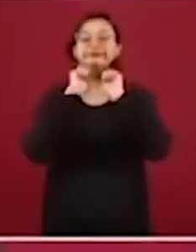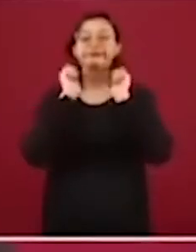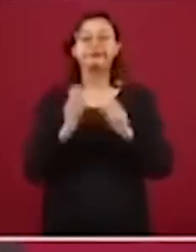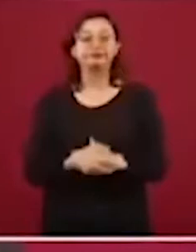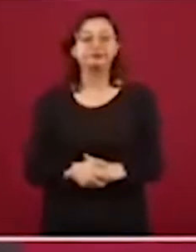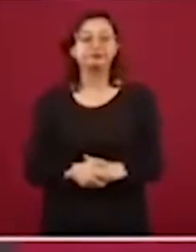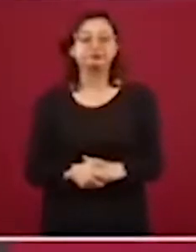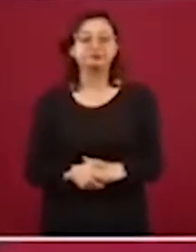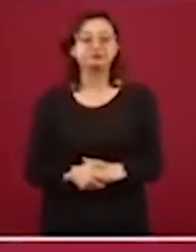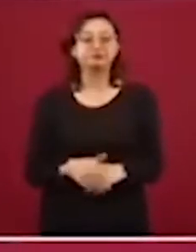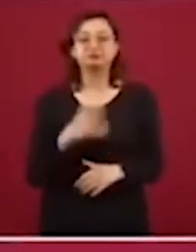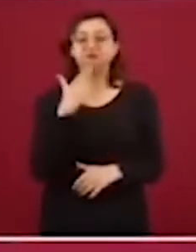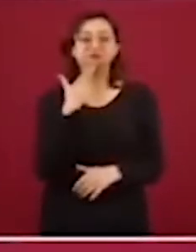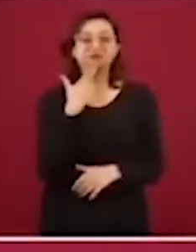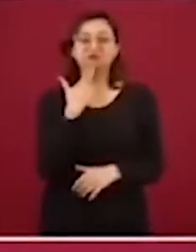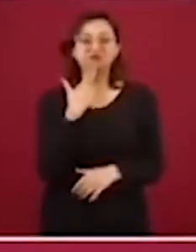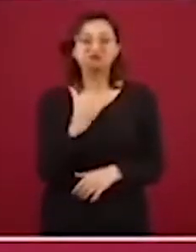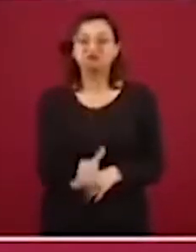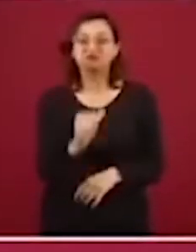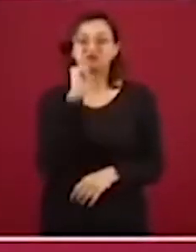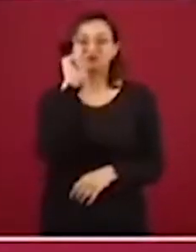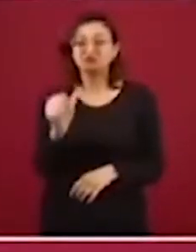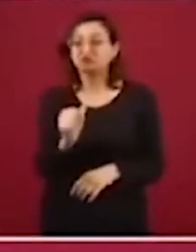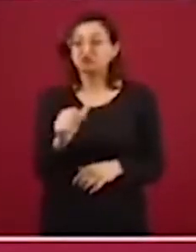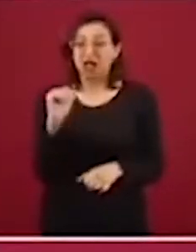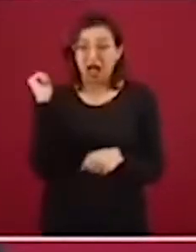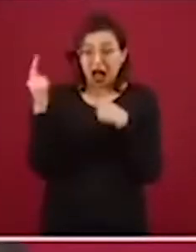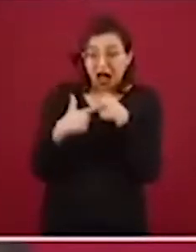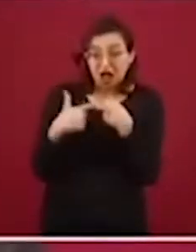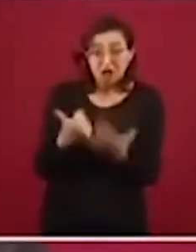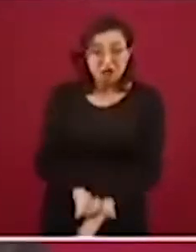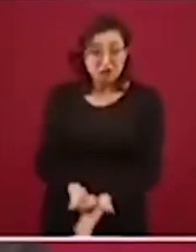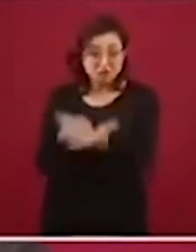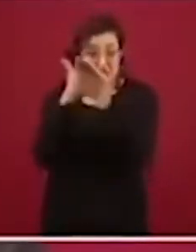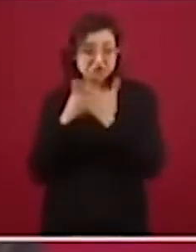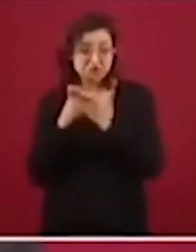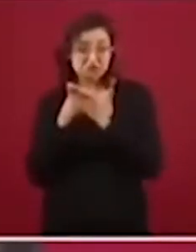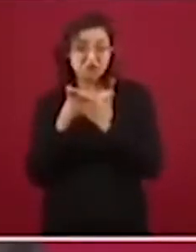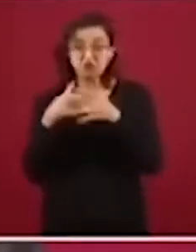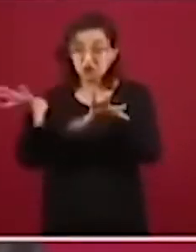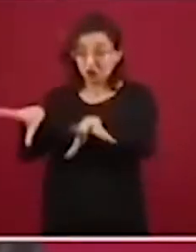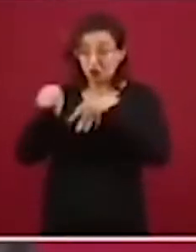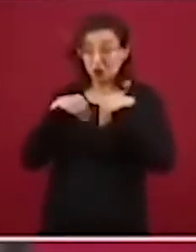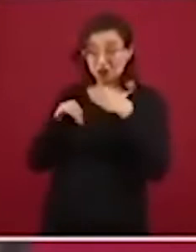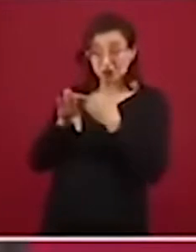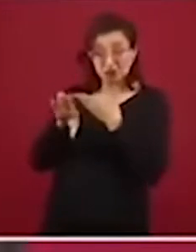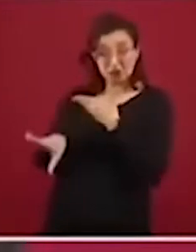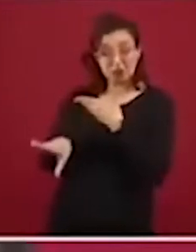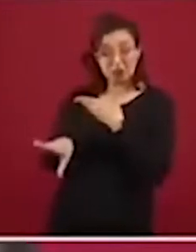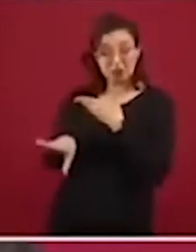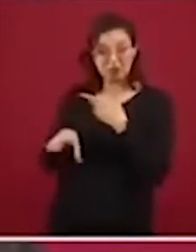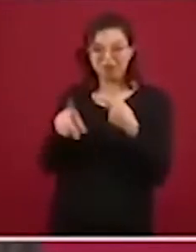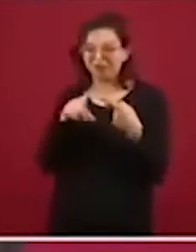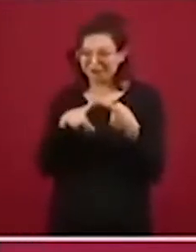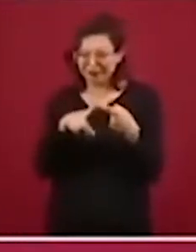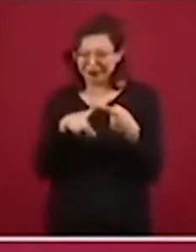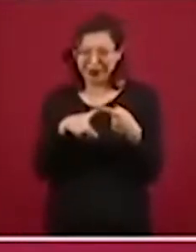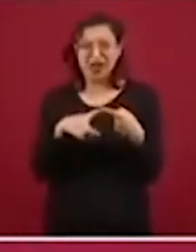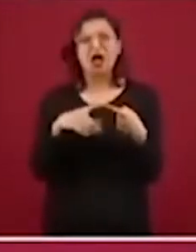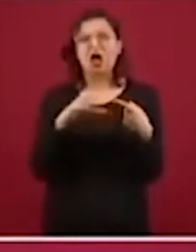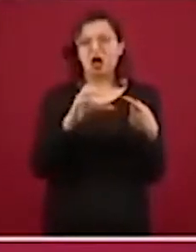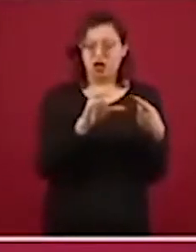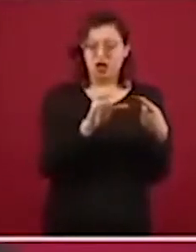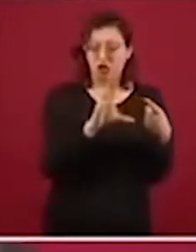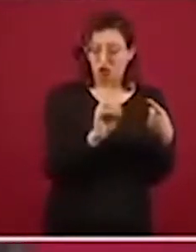no me disminuye notoriamente el riesgo de que yo pueda adquirir no sólo coronavirus, influenza,